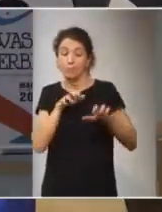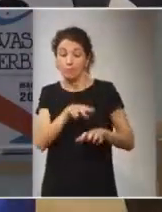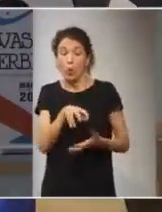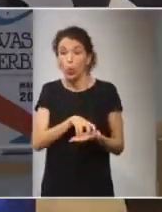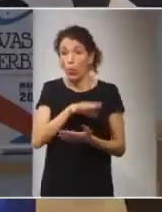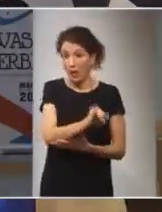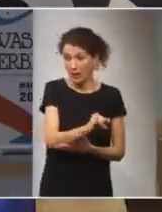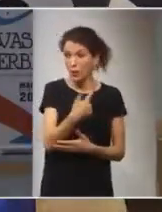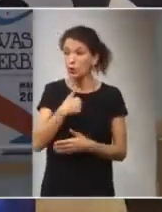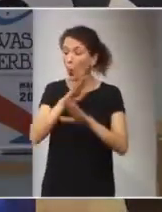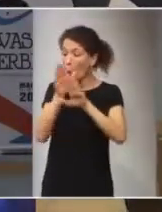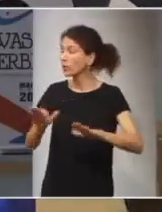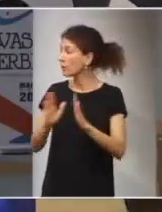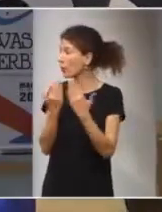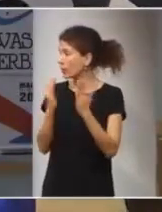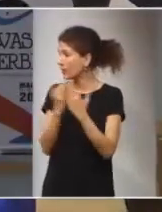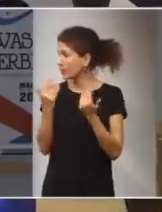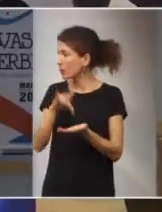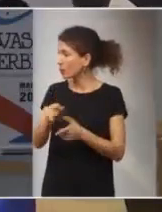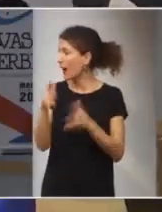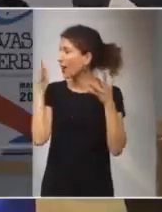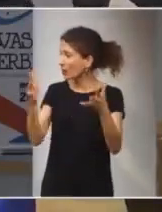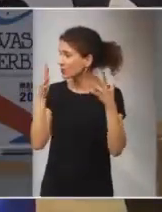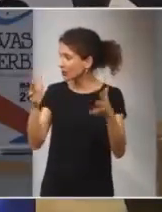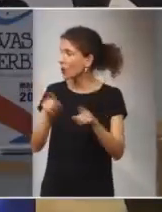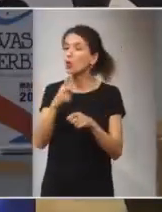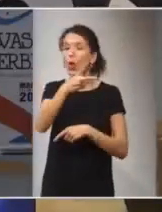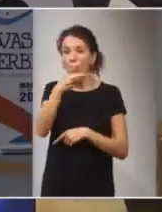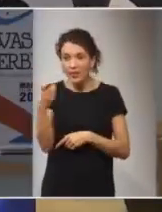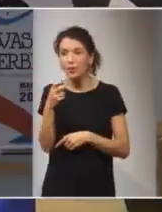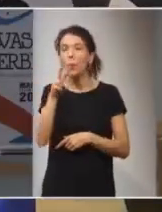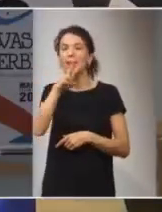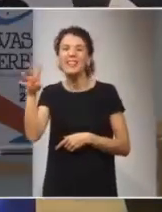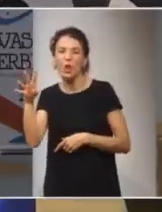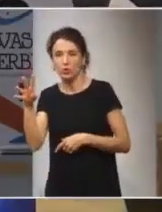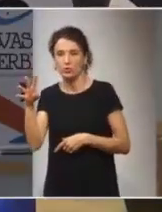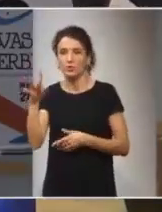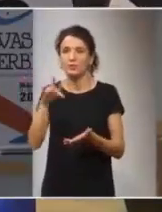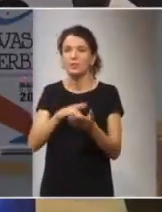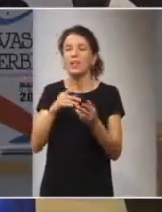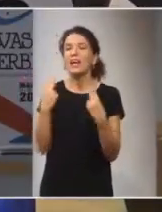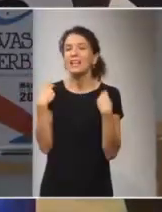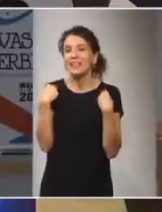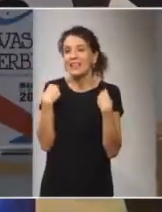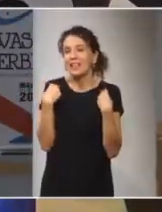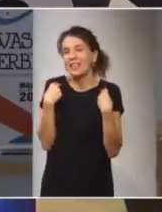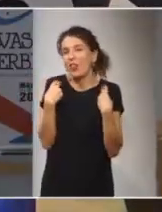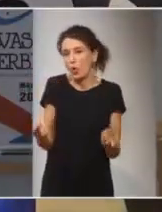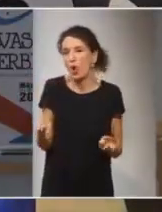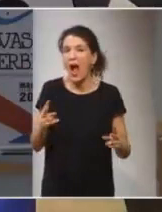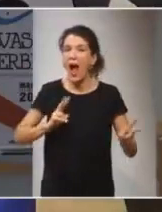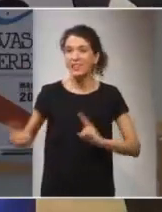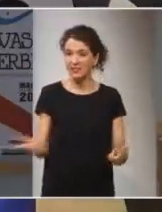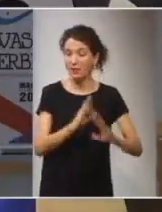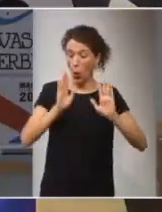su libro yo cito el último mío les aconsejaría también otros doscientos vendidos de la indignación activa que